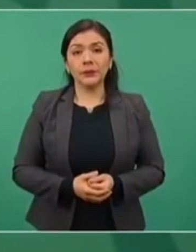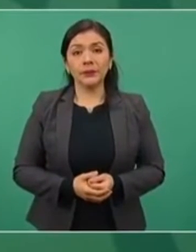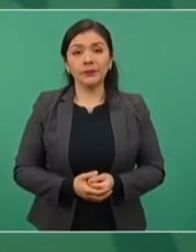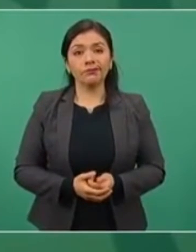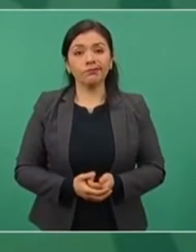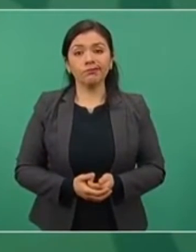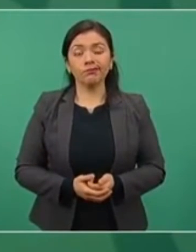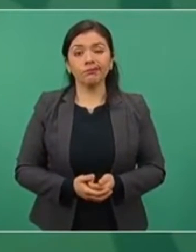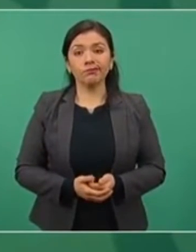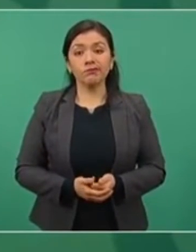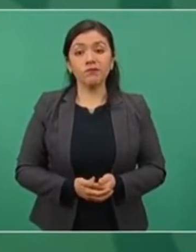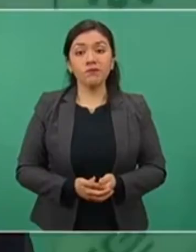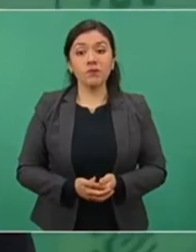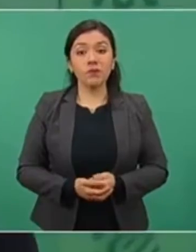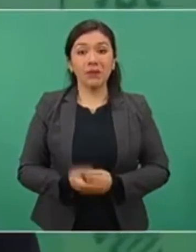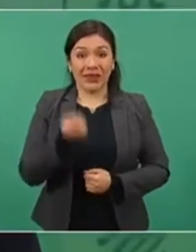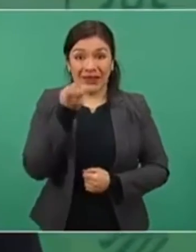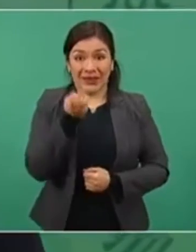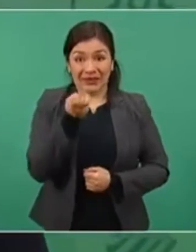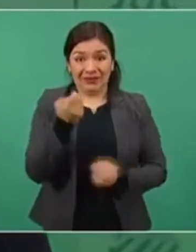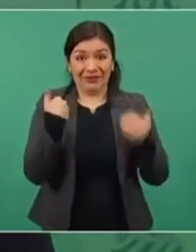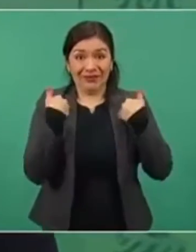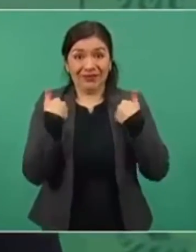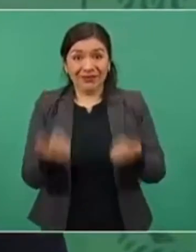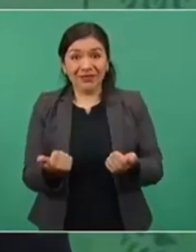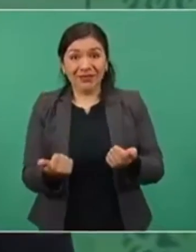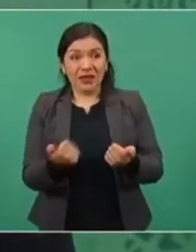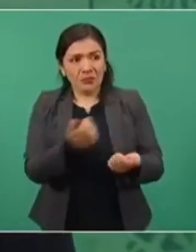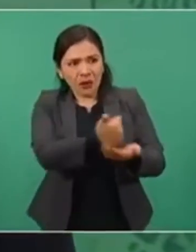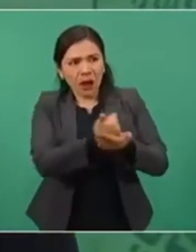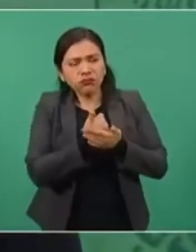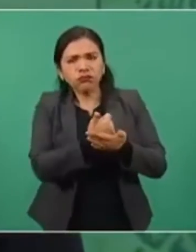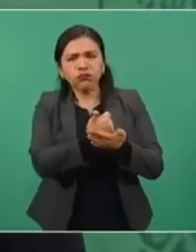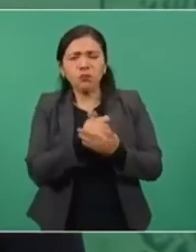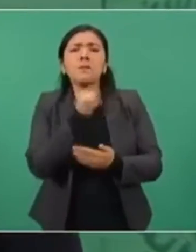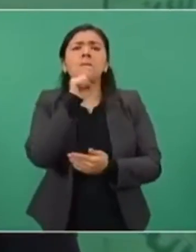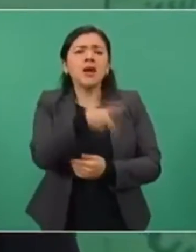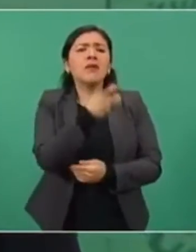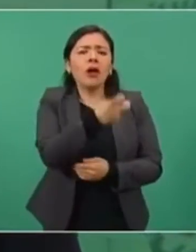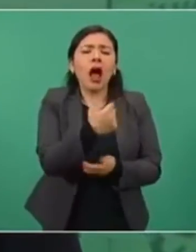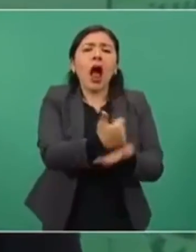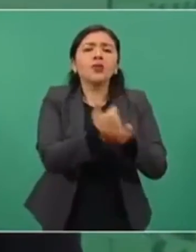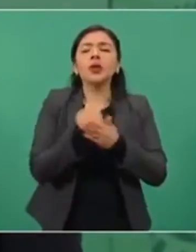en ese marco es que se da este encuentro